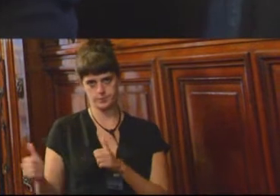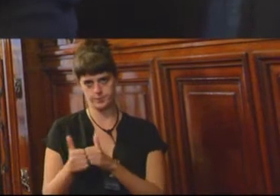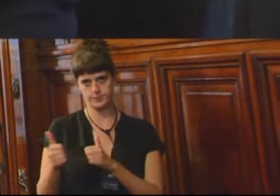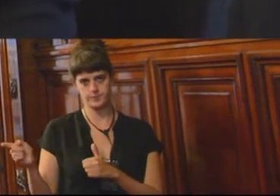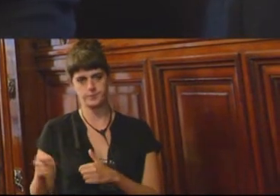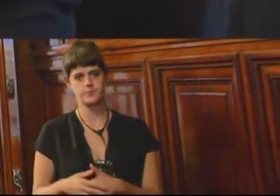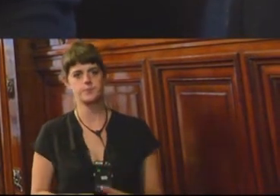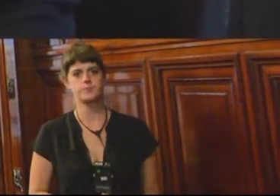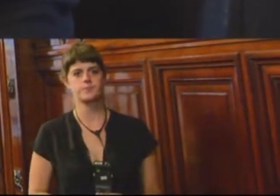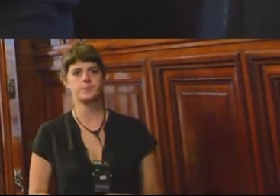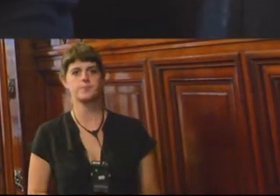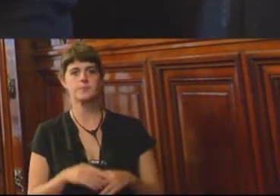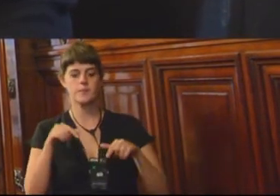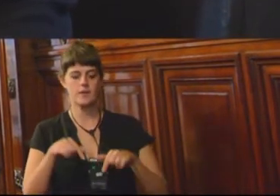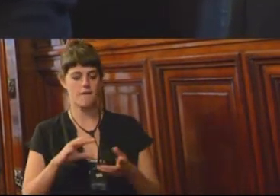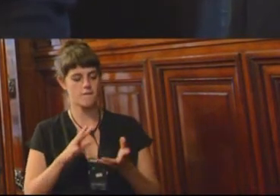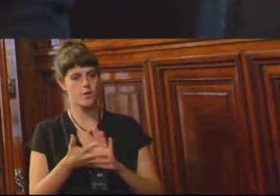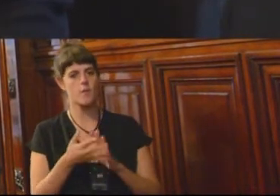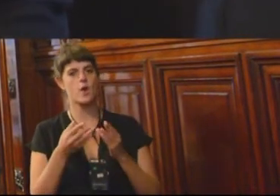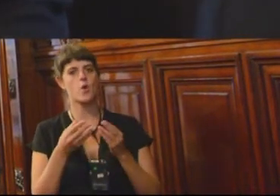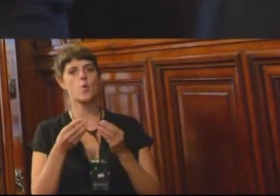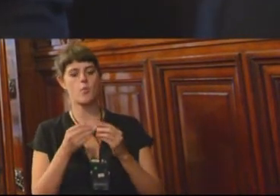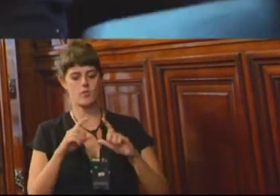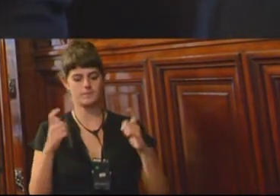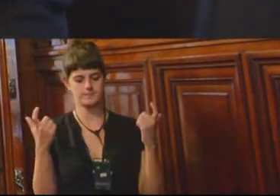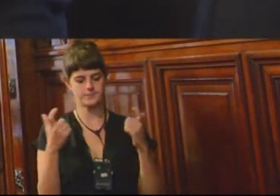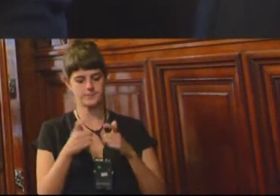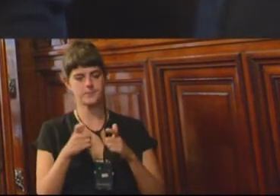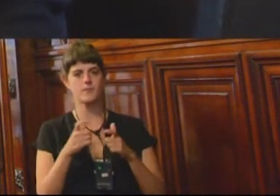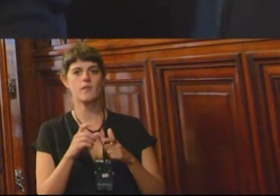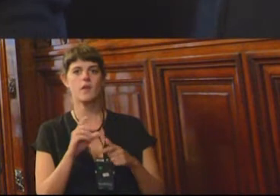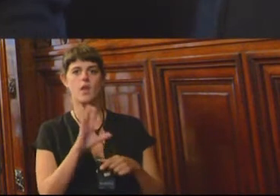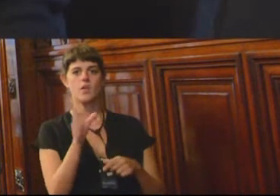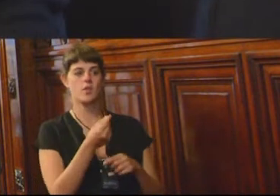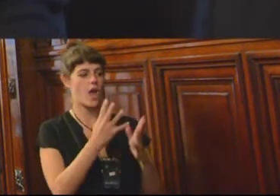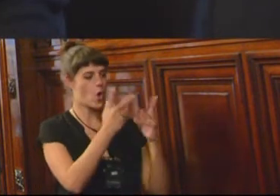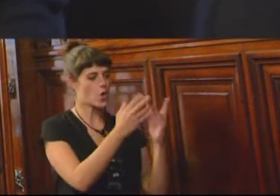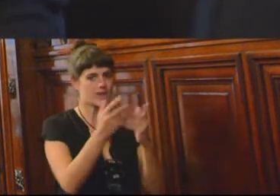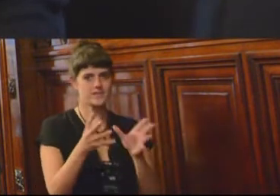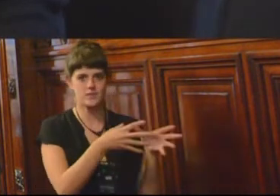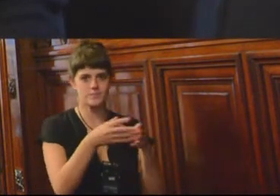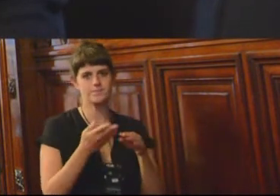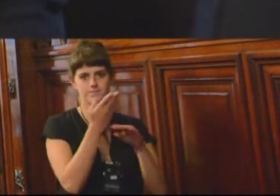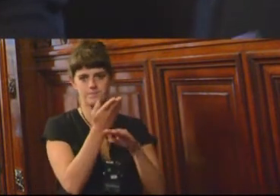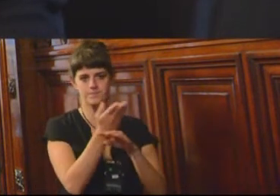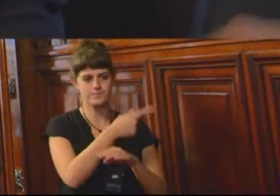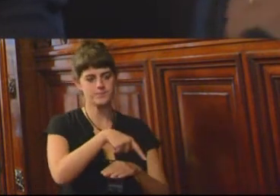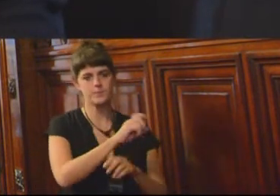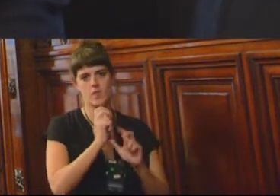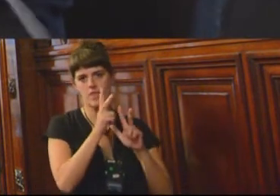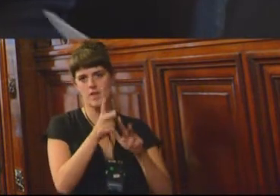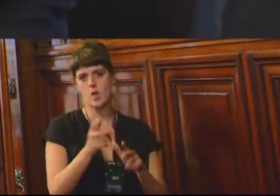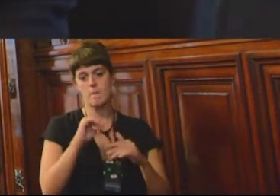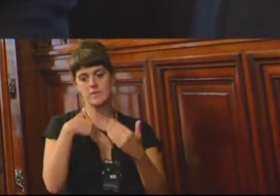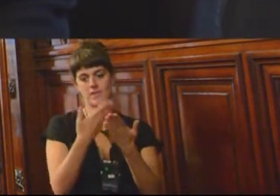la mecánica de esta reunión, las organizaciones peticionarias nos han dicho que su presentación inicial, que incluirá al